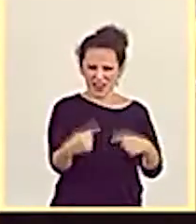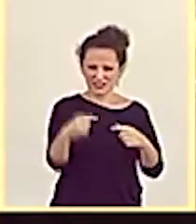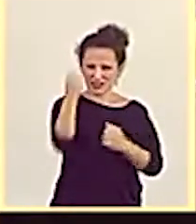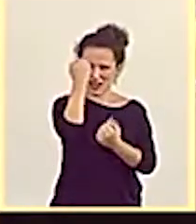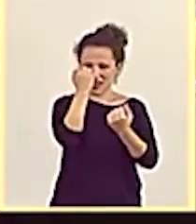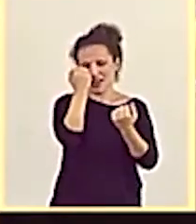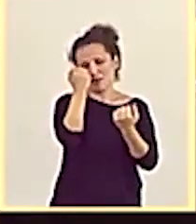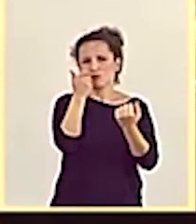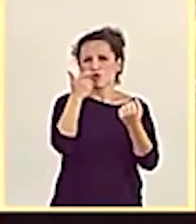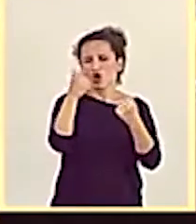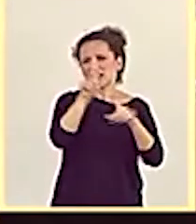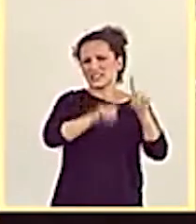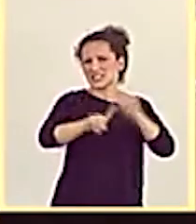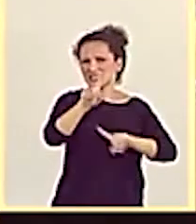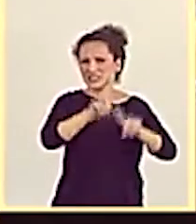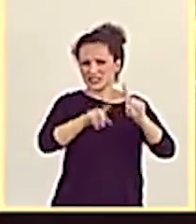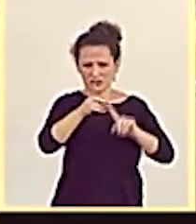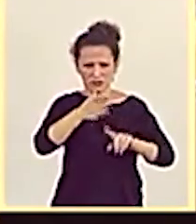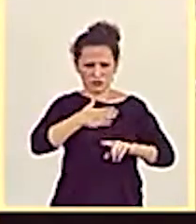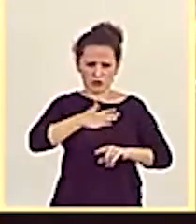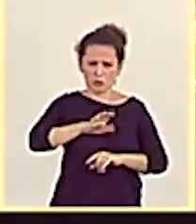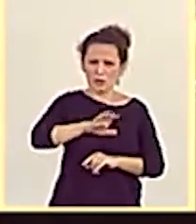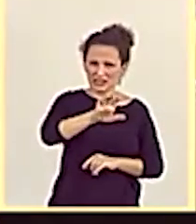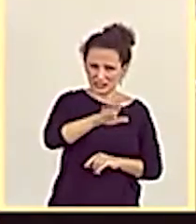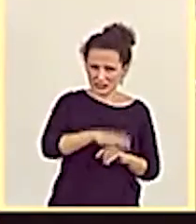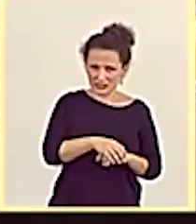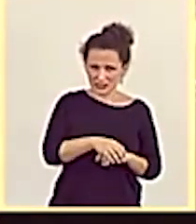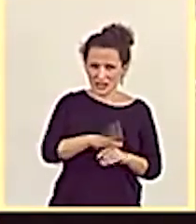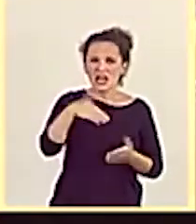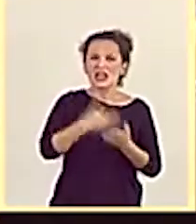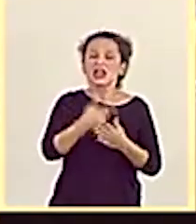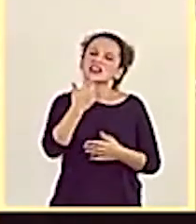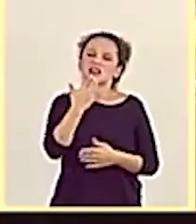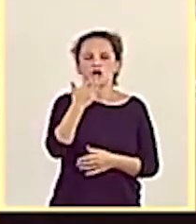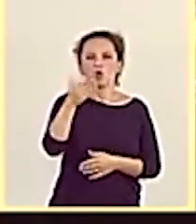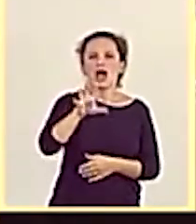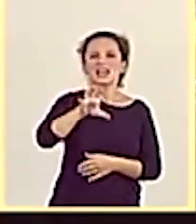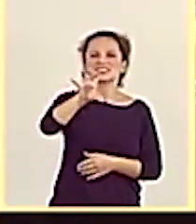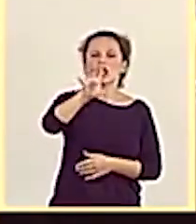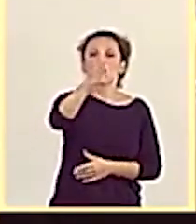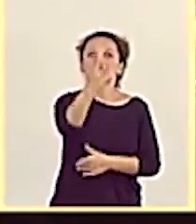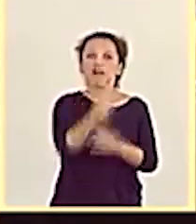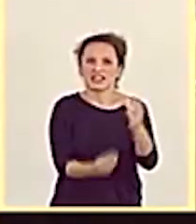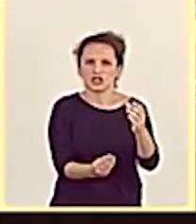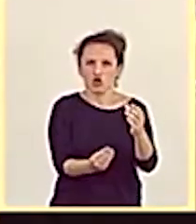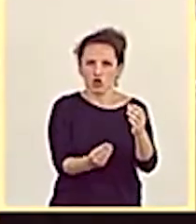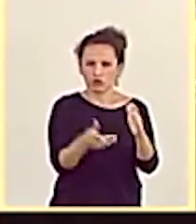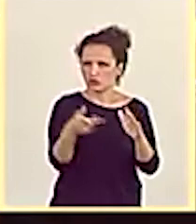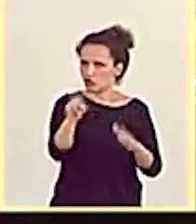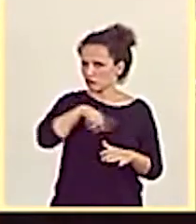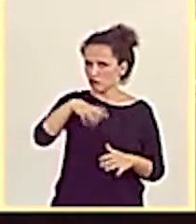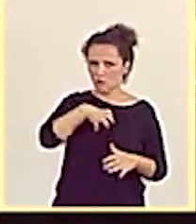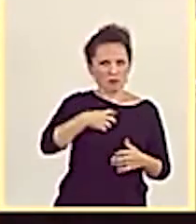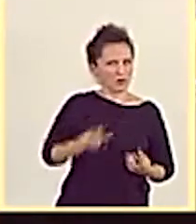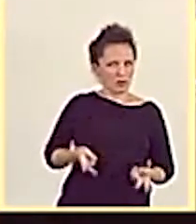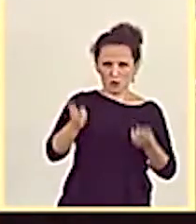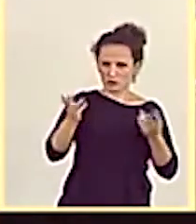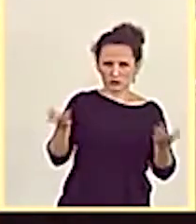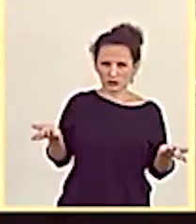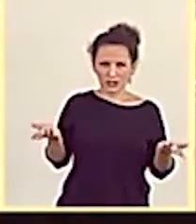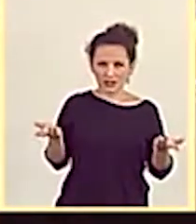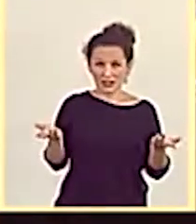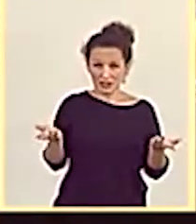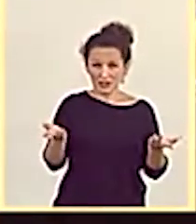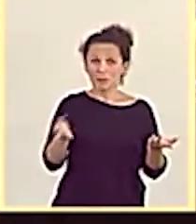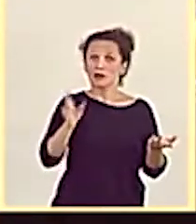nuestro país, abonando incluso a la teoría de un Estado fallido, algo que no podemos consentir. Pero es cierto que desde que empezó